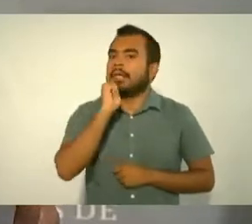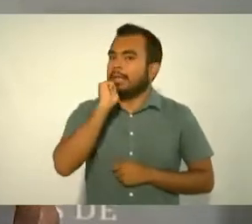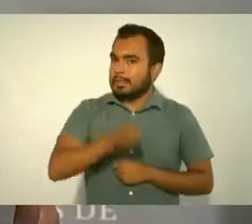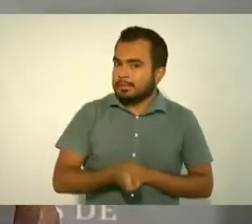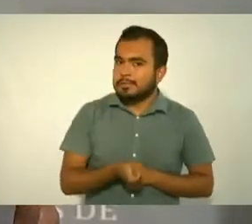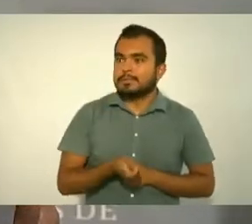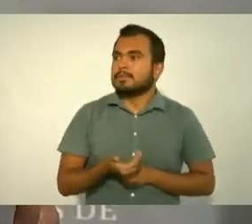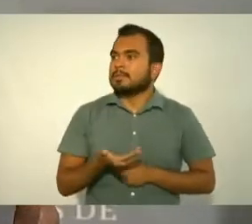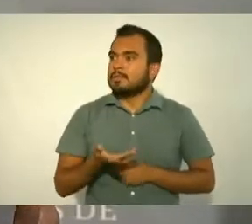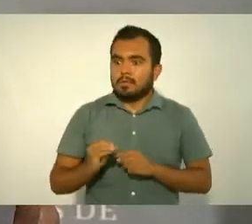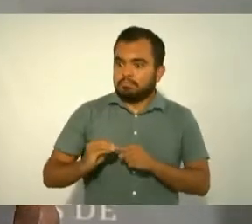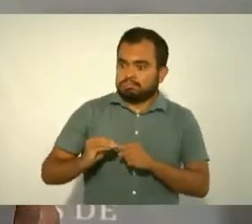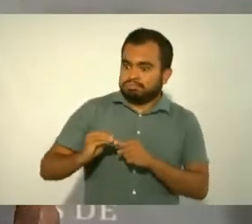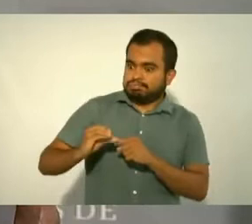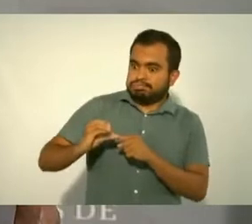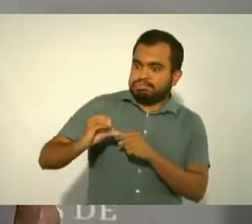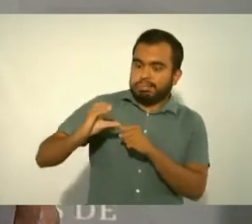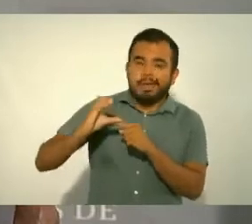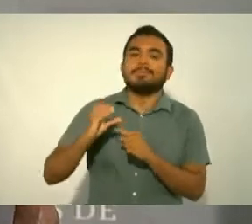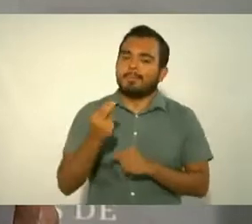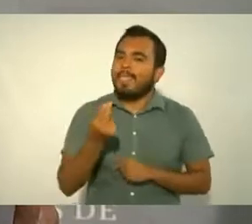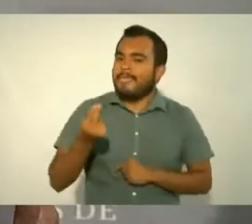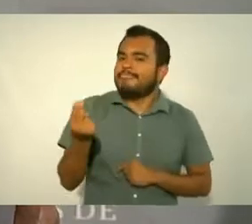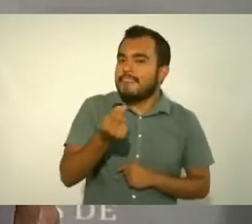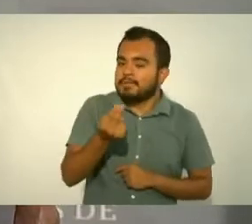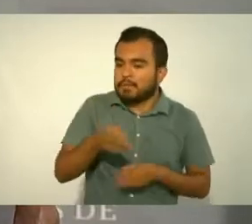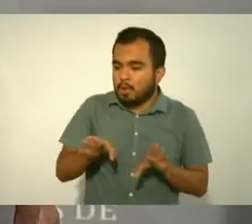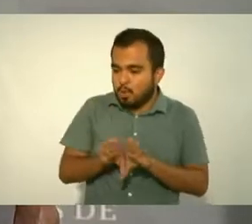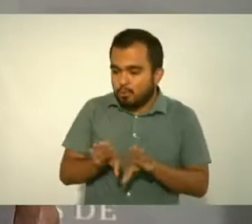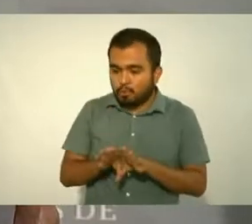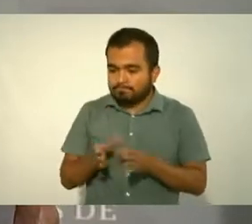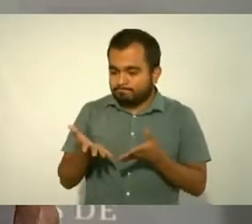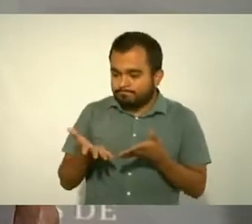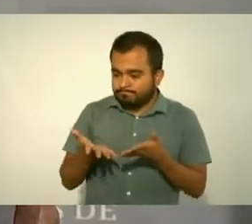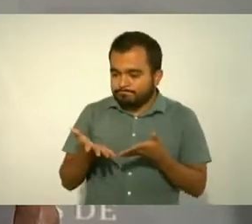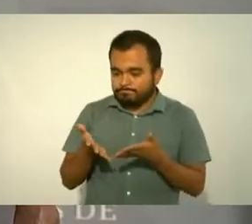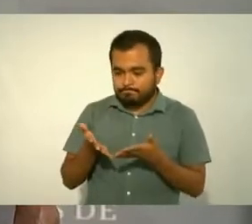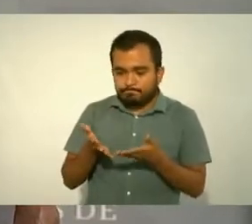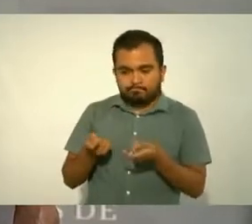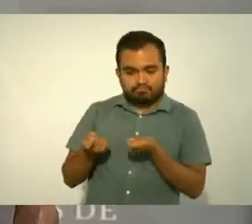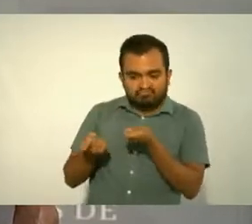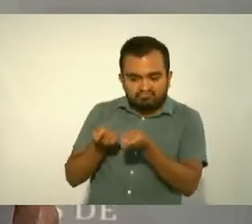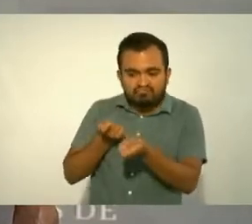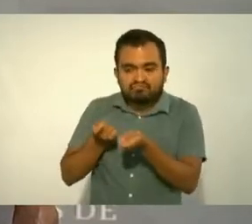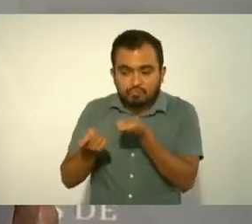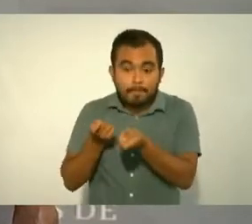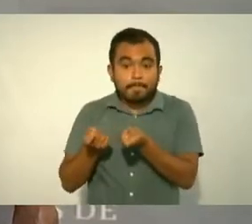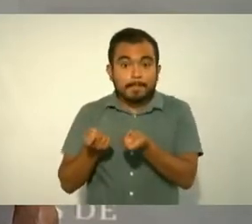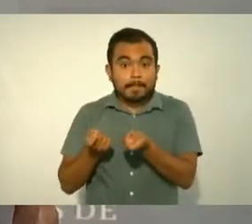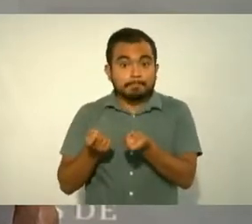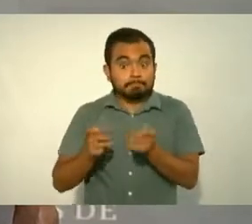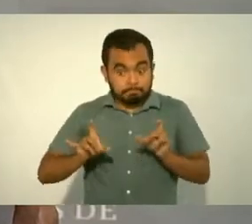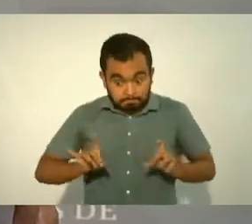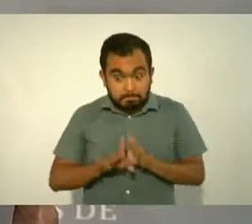que no surge en nuestro país.